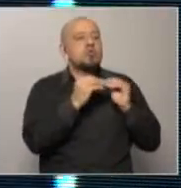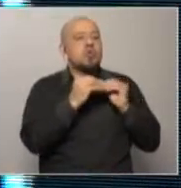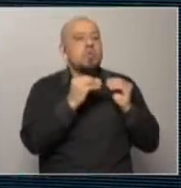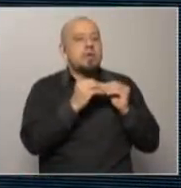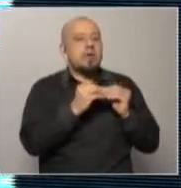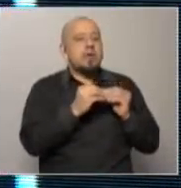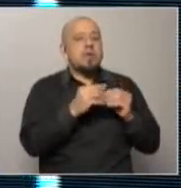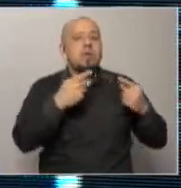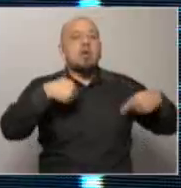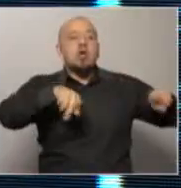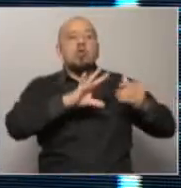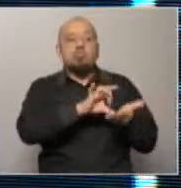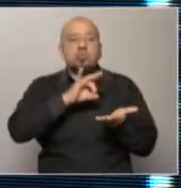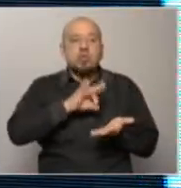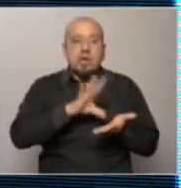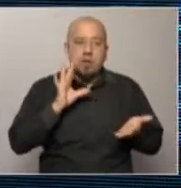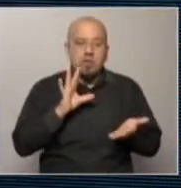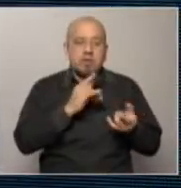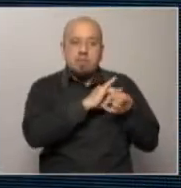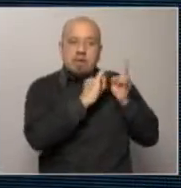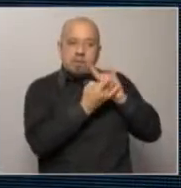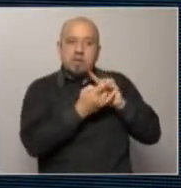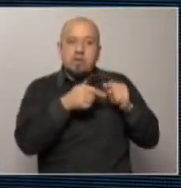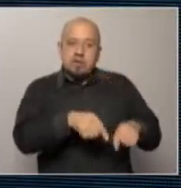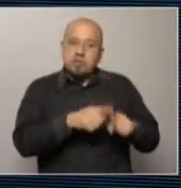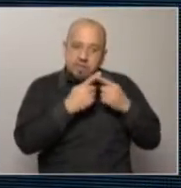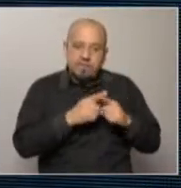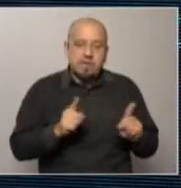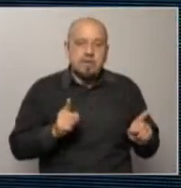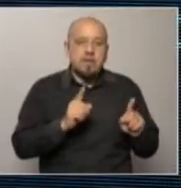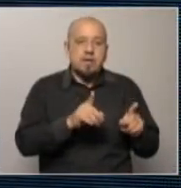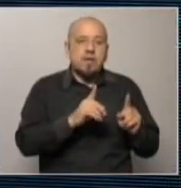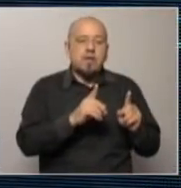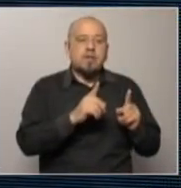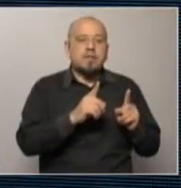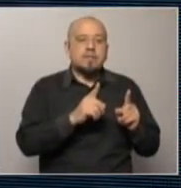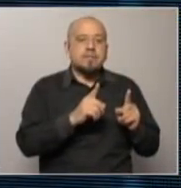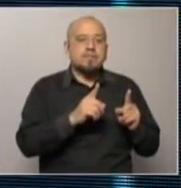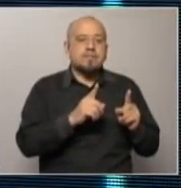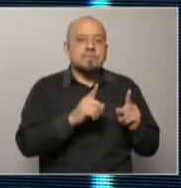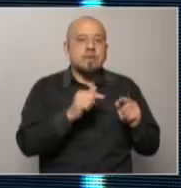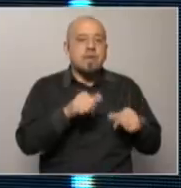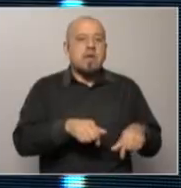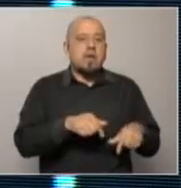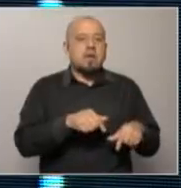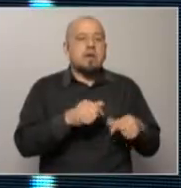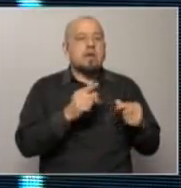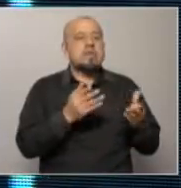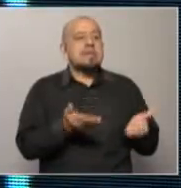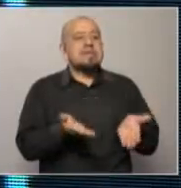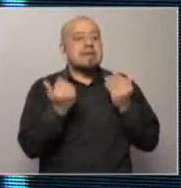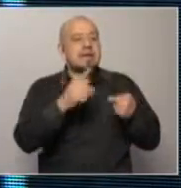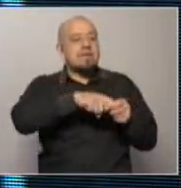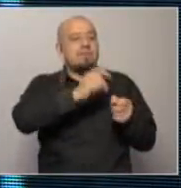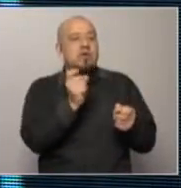y lo expulsaron lo expulsaron del parlamento que es otro artículo que tienen acá se levantan las fueros porque